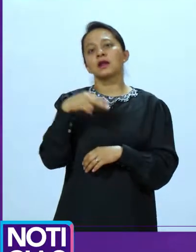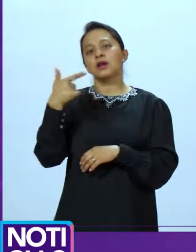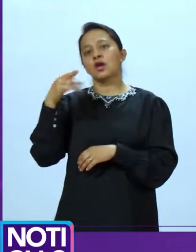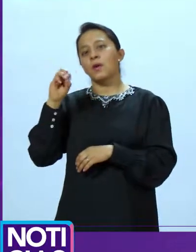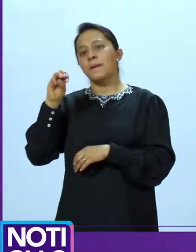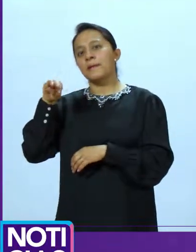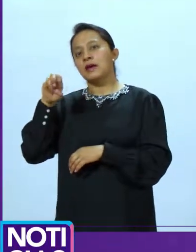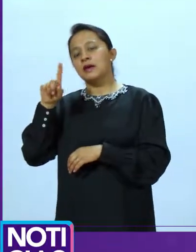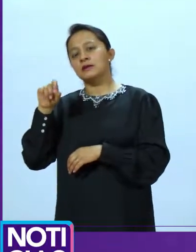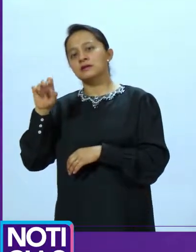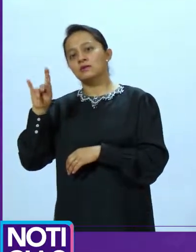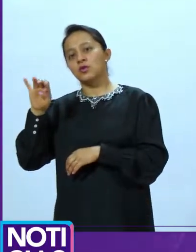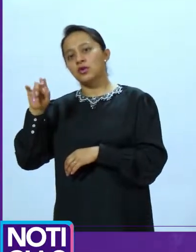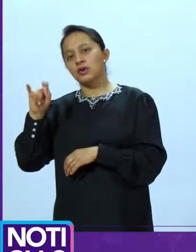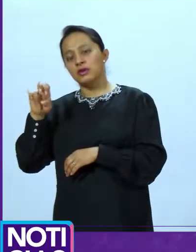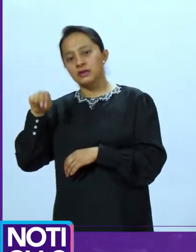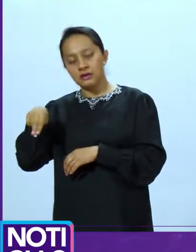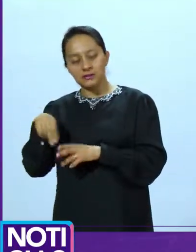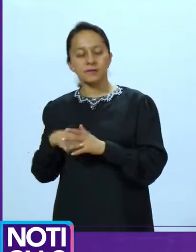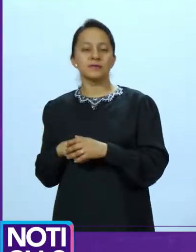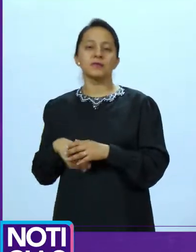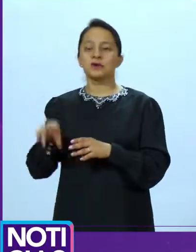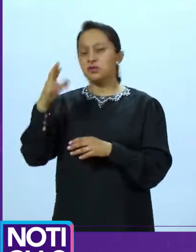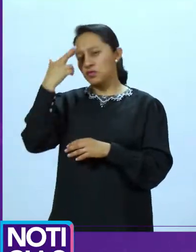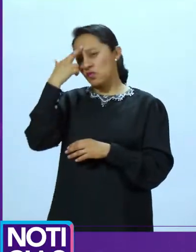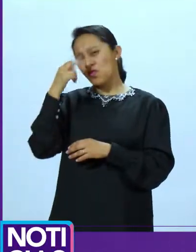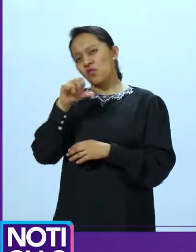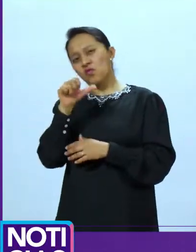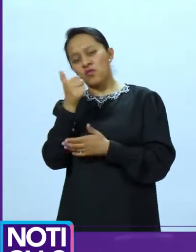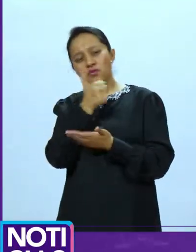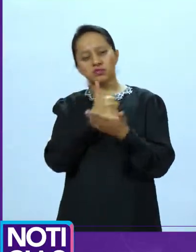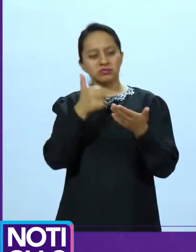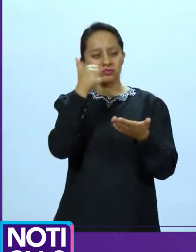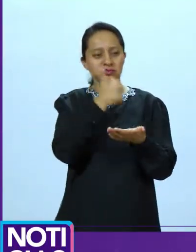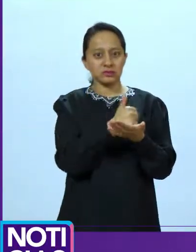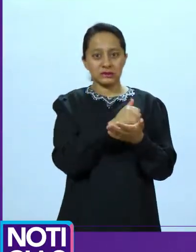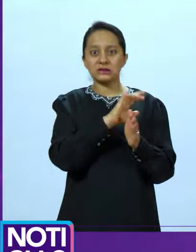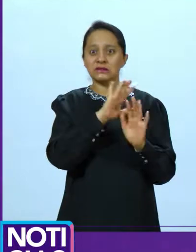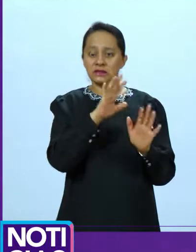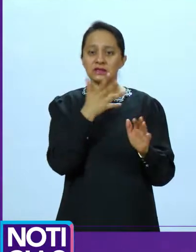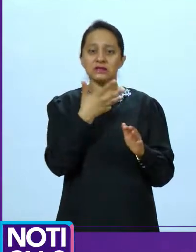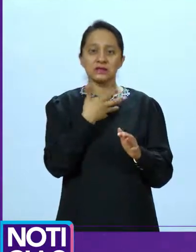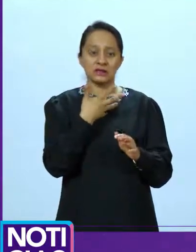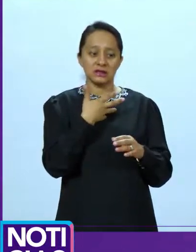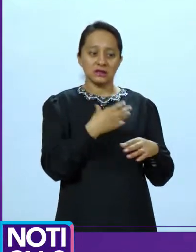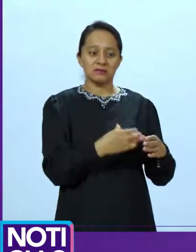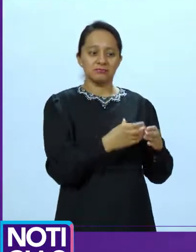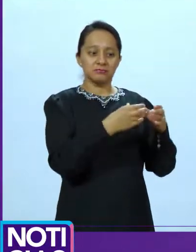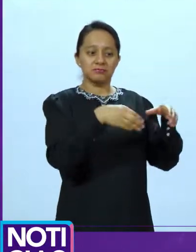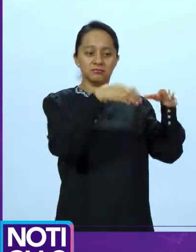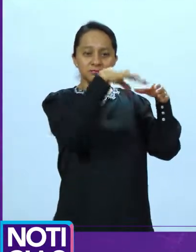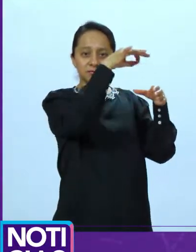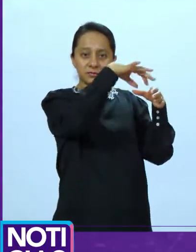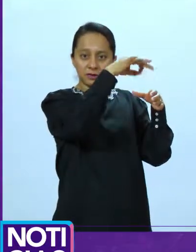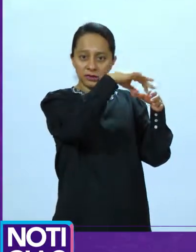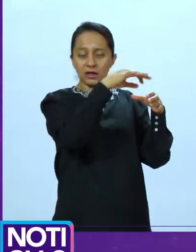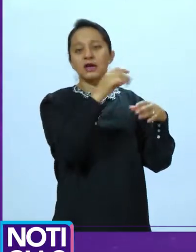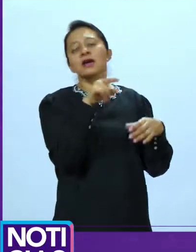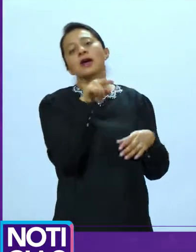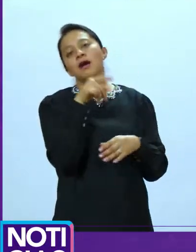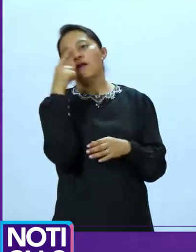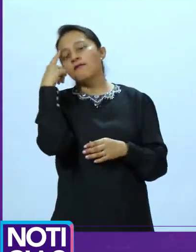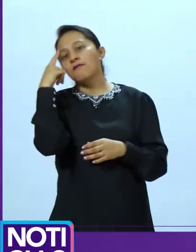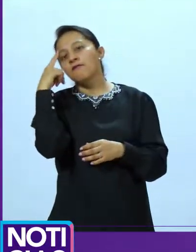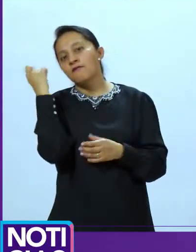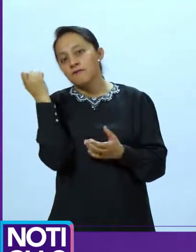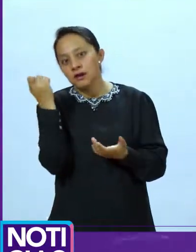ciudades en donde se ha aplicado esta medida, los habitantes manifiestan que es más fácil encontrar estacionamiento. Toda la apertura para poder